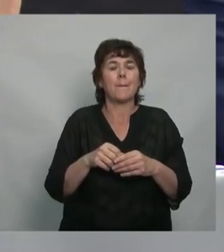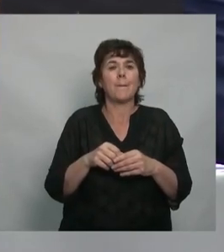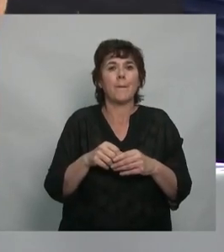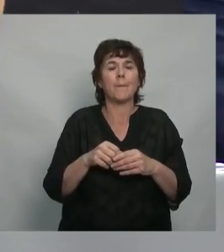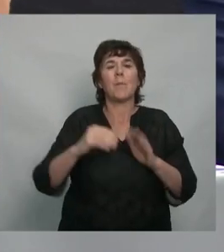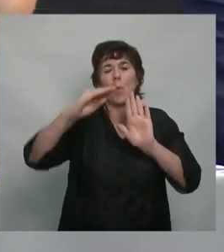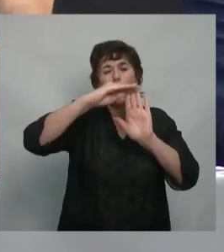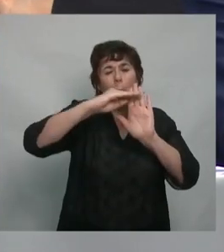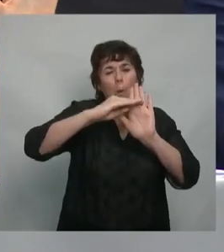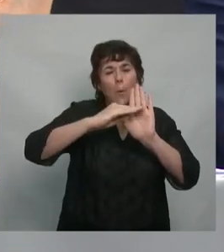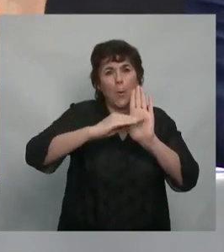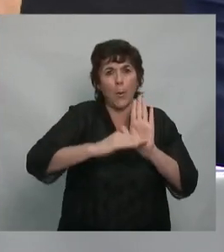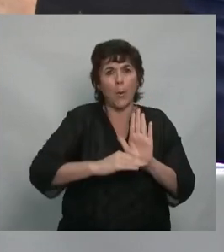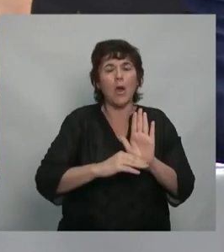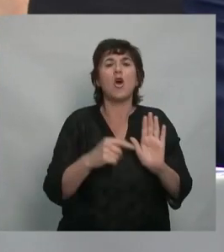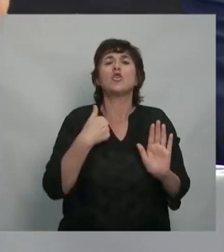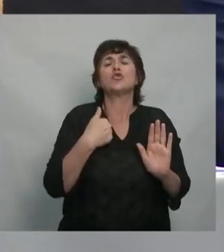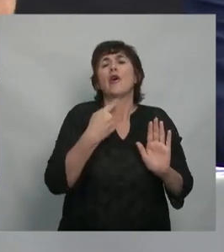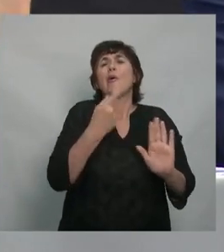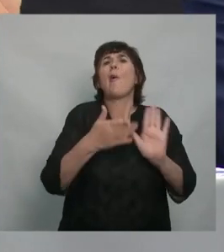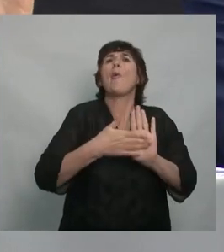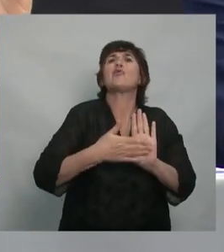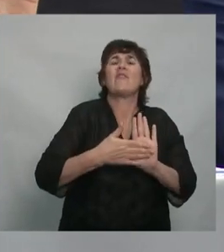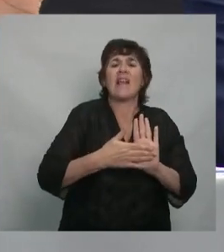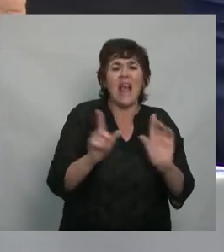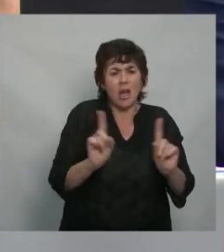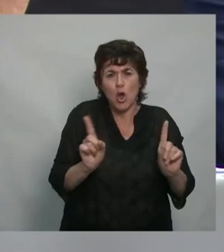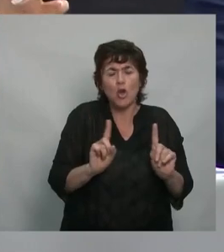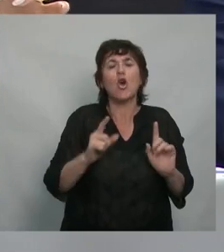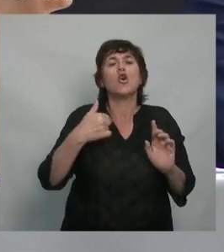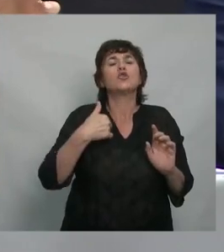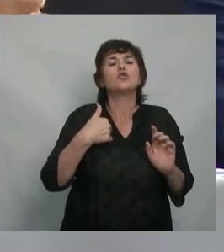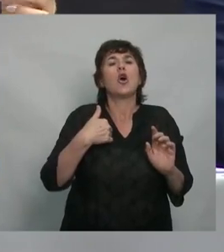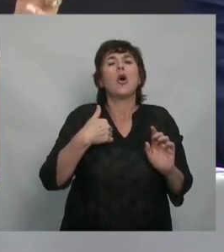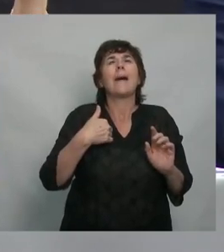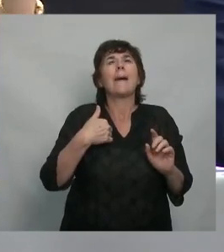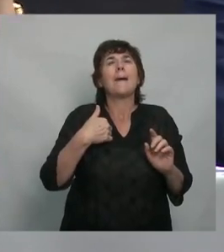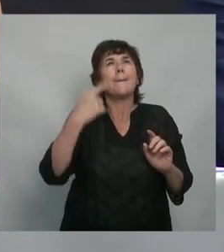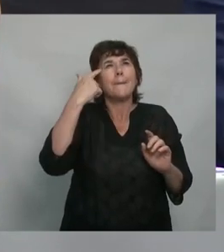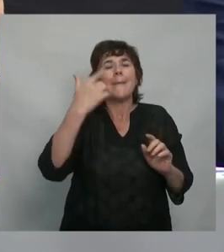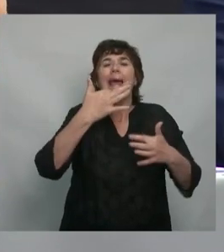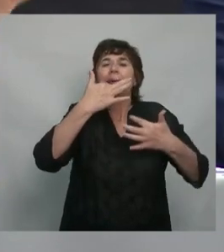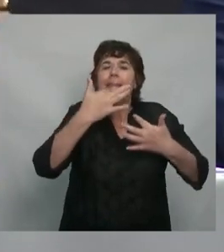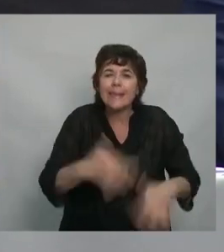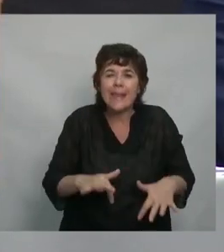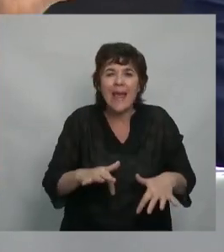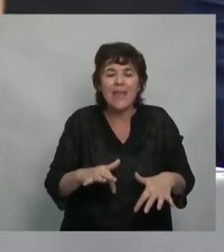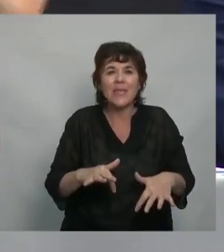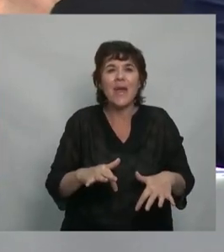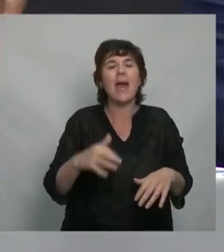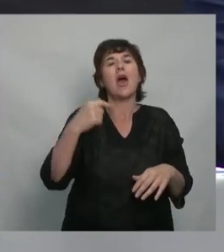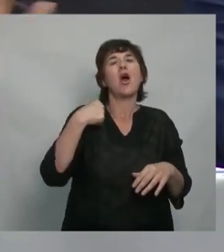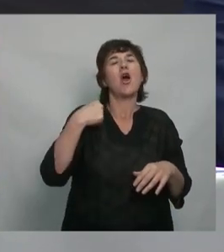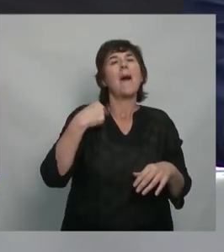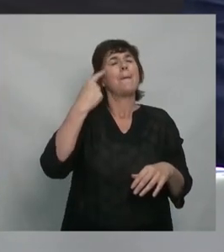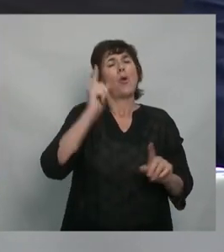No es que esté justificando, estoy simplemente tratando de comprender, de entender y de no creer